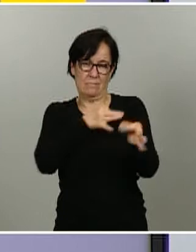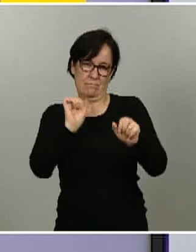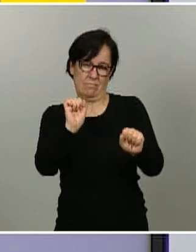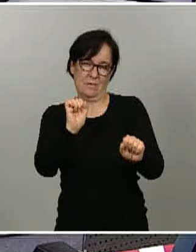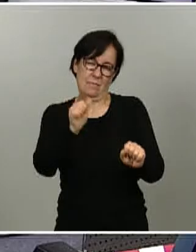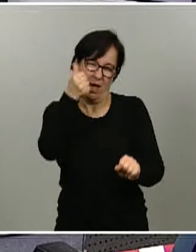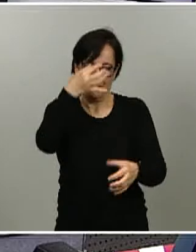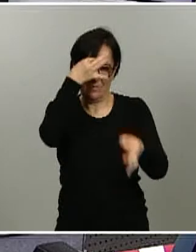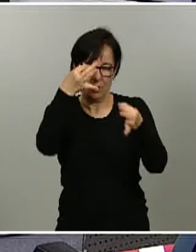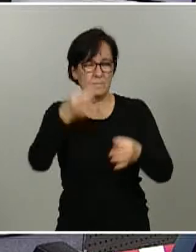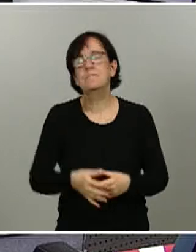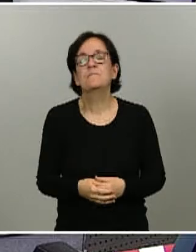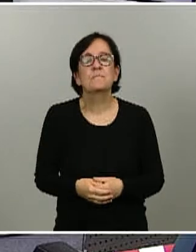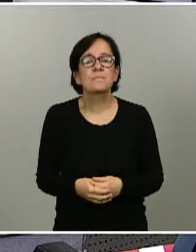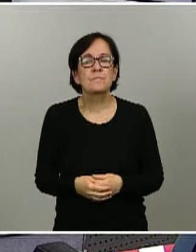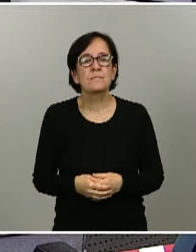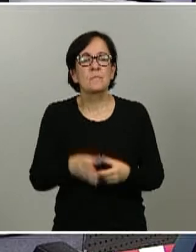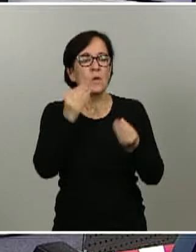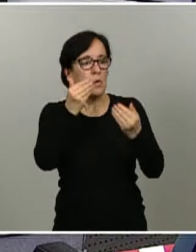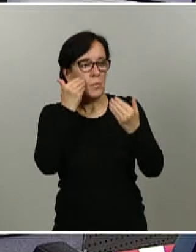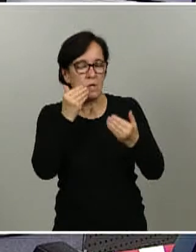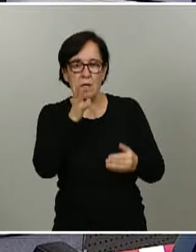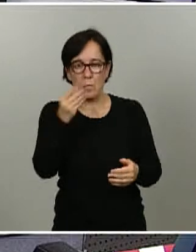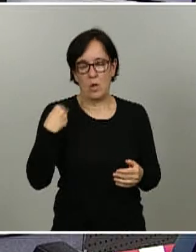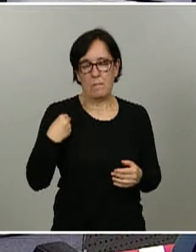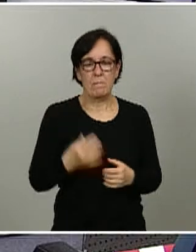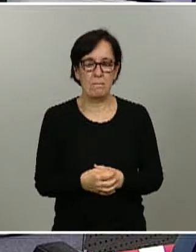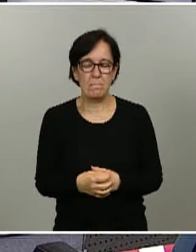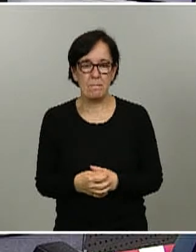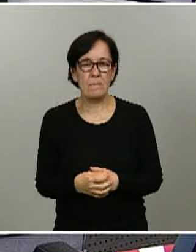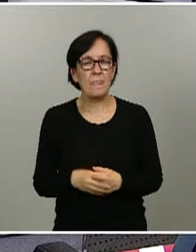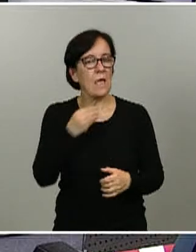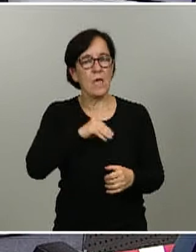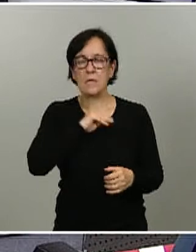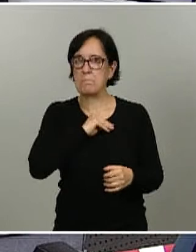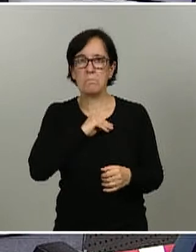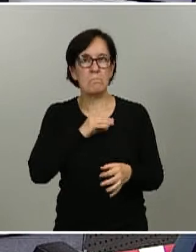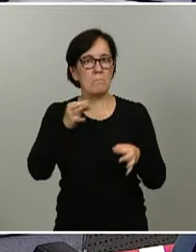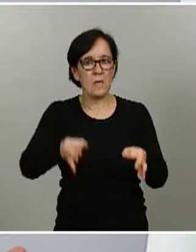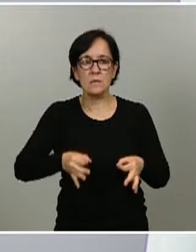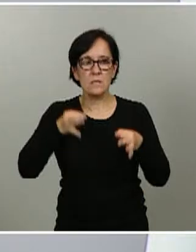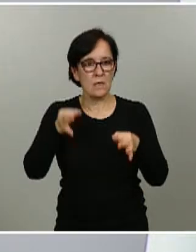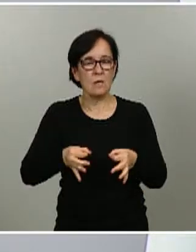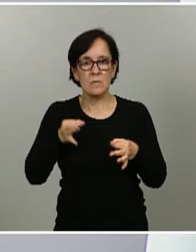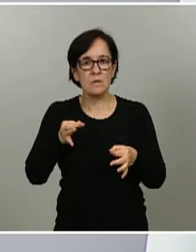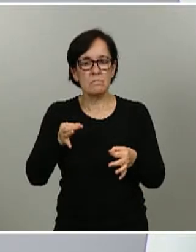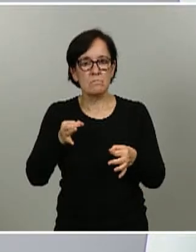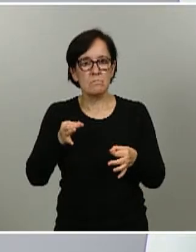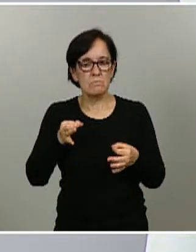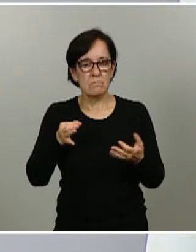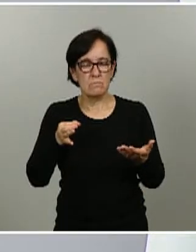Muchas gracias Marina por sus preguntas España siempre ha estado a favor evidentemente de la